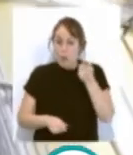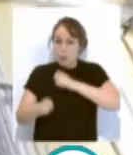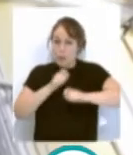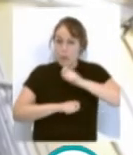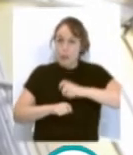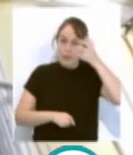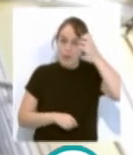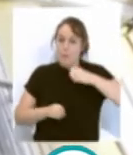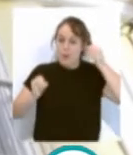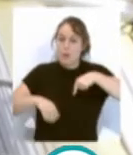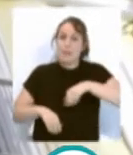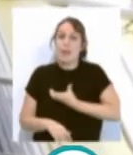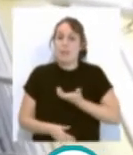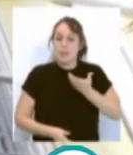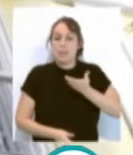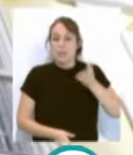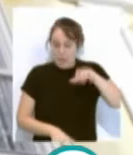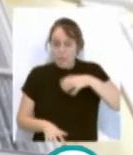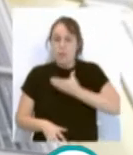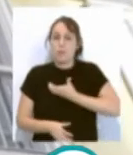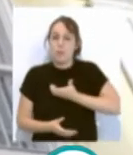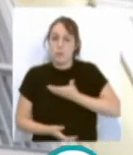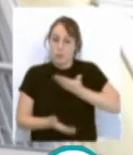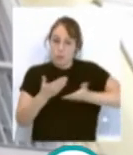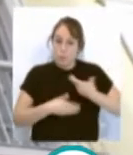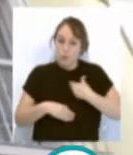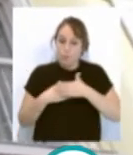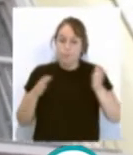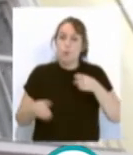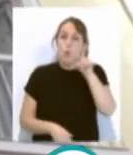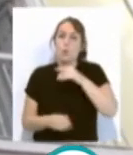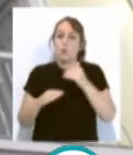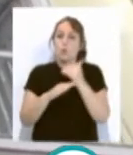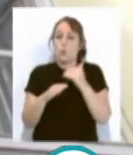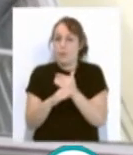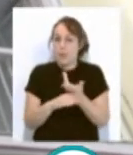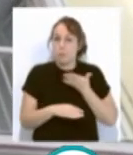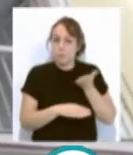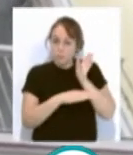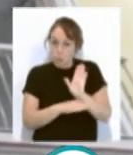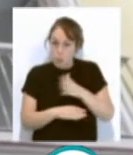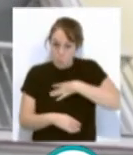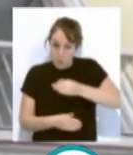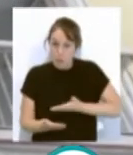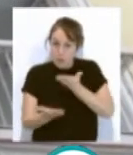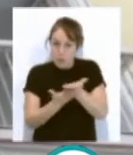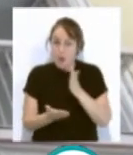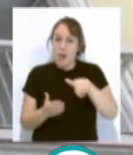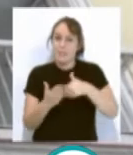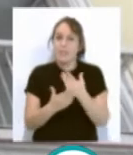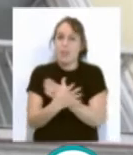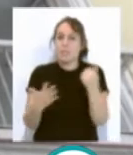y en la que colabora el Ayuntamiento, se abre a partir de este jueves 1 de octubre. Las solicitudes pueden presentarse hasta el próximo